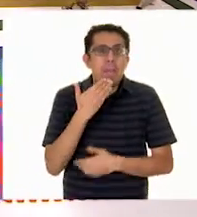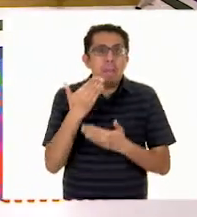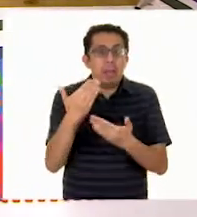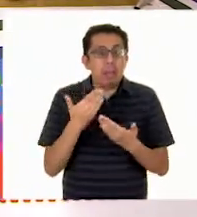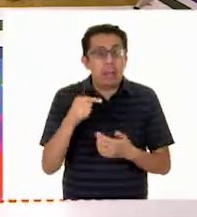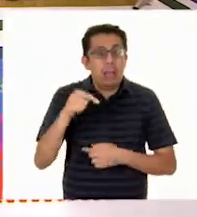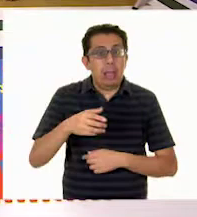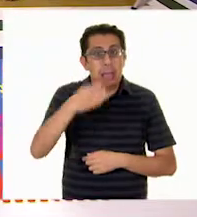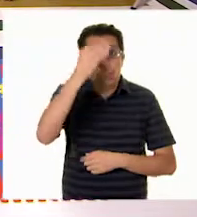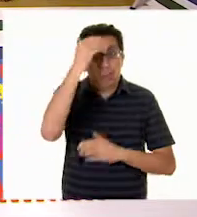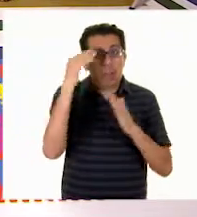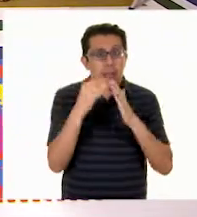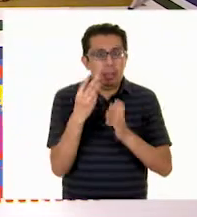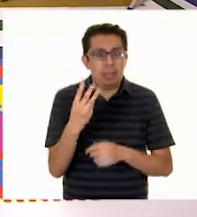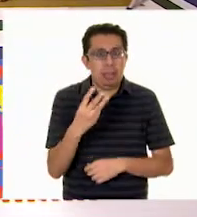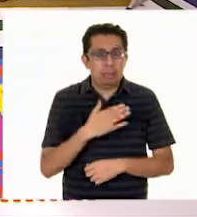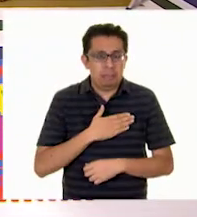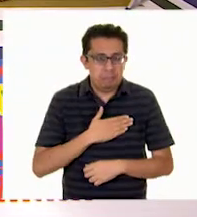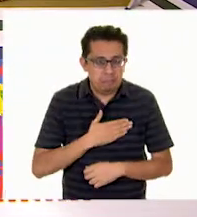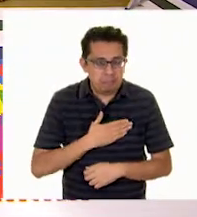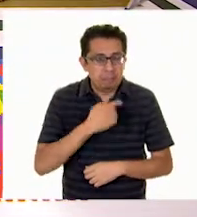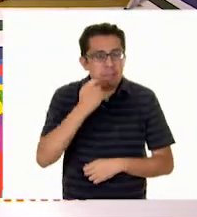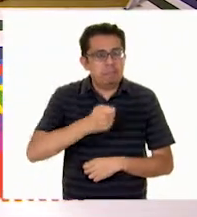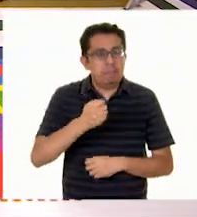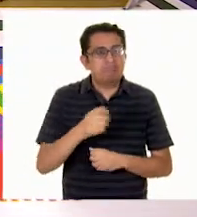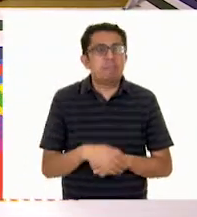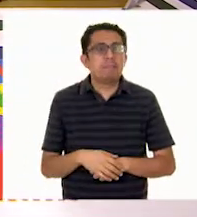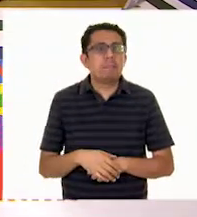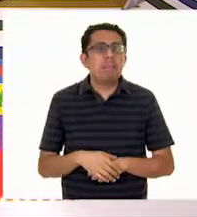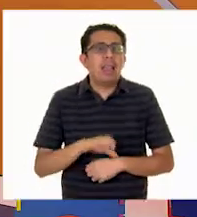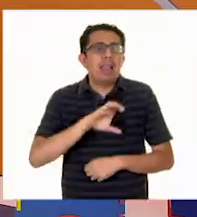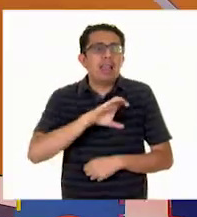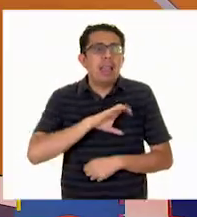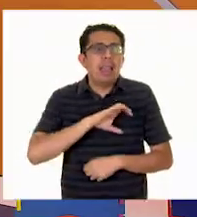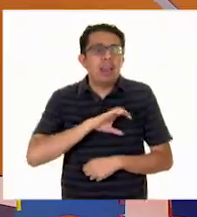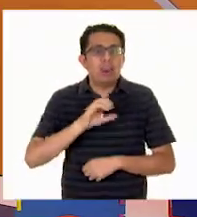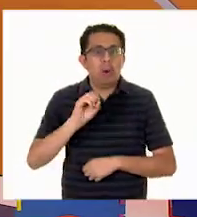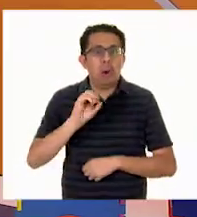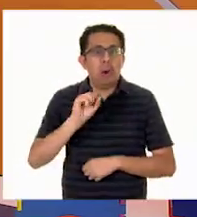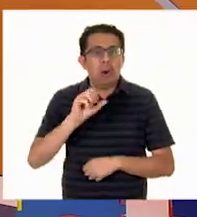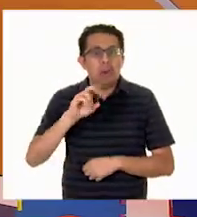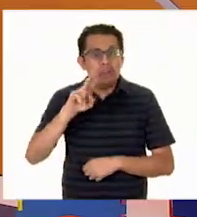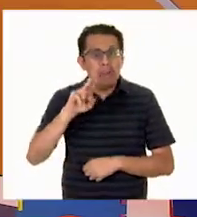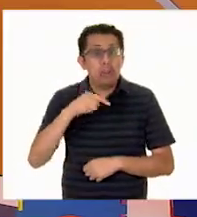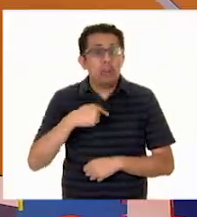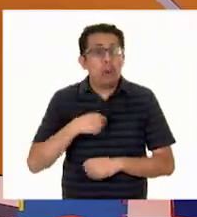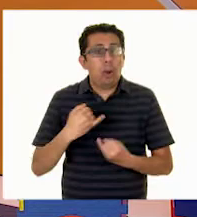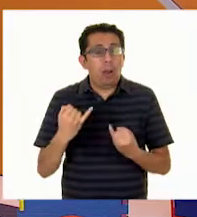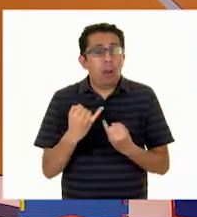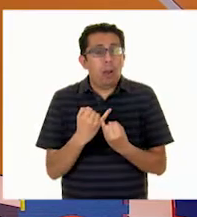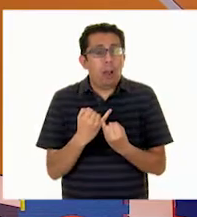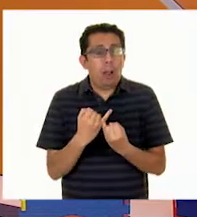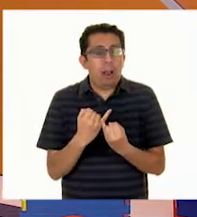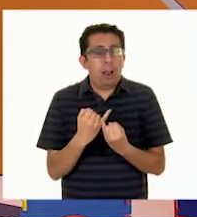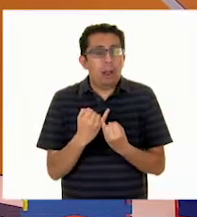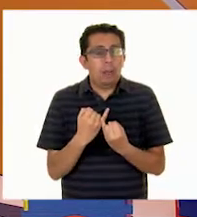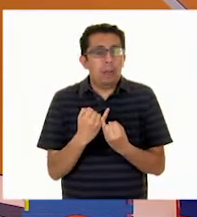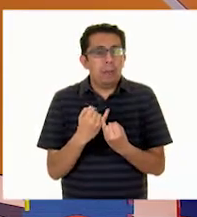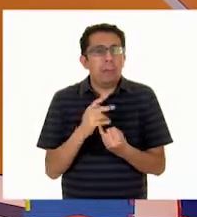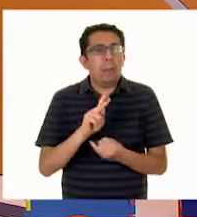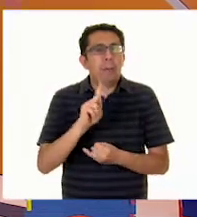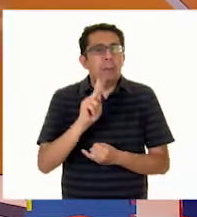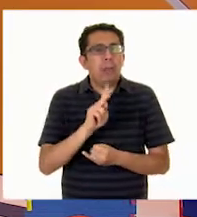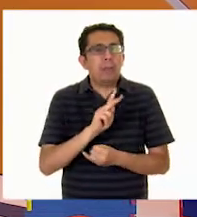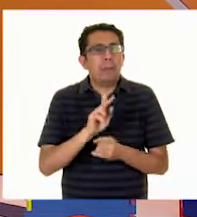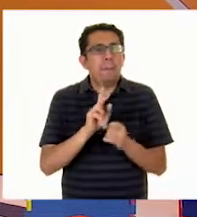a Aprende en Casa 3. Te saludo con el corazón. Querido Oscar, con mi corazón, con las alas abiertas como si